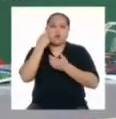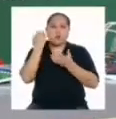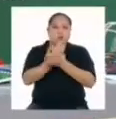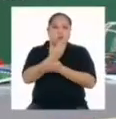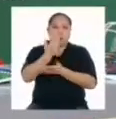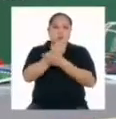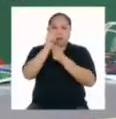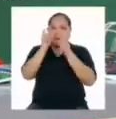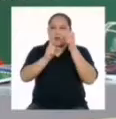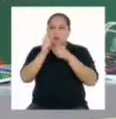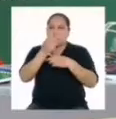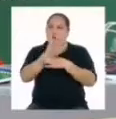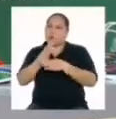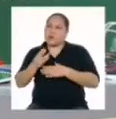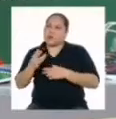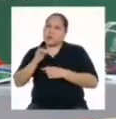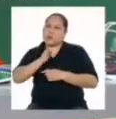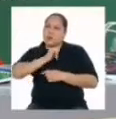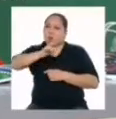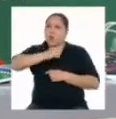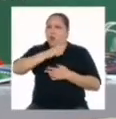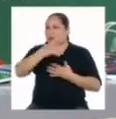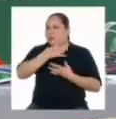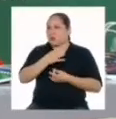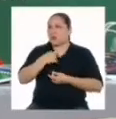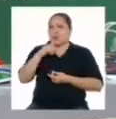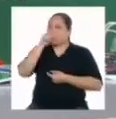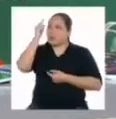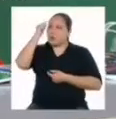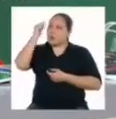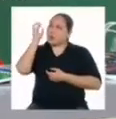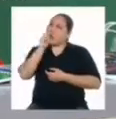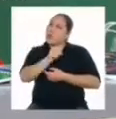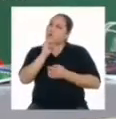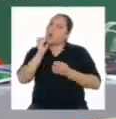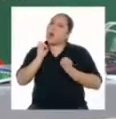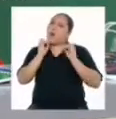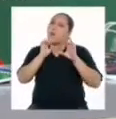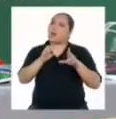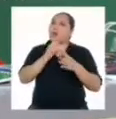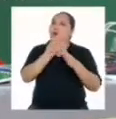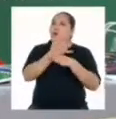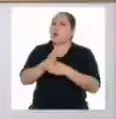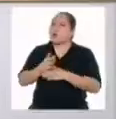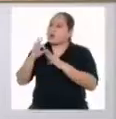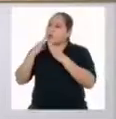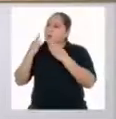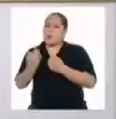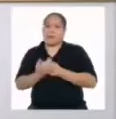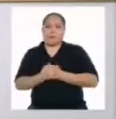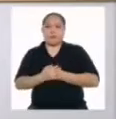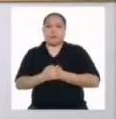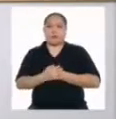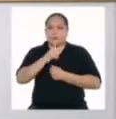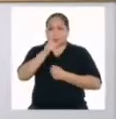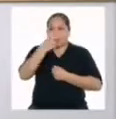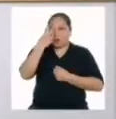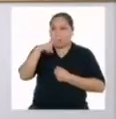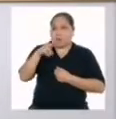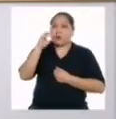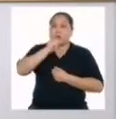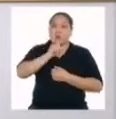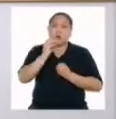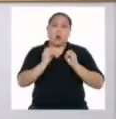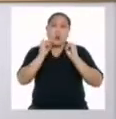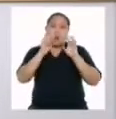nuevas personas que comparten nuestros mismos intereses. No lo pensé como una oportunidad para compartir en familia. Y ahora que lo ves como